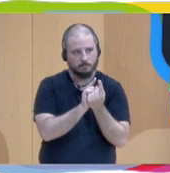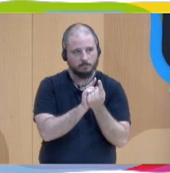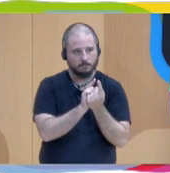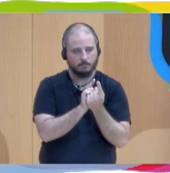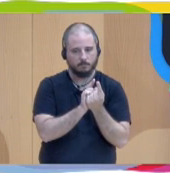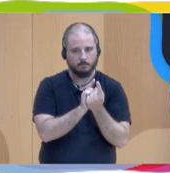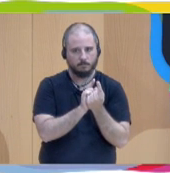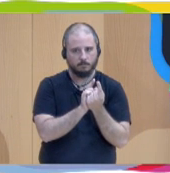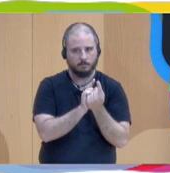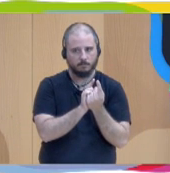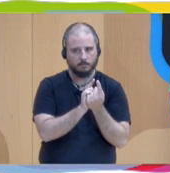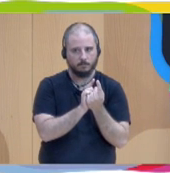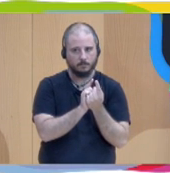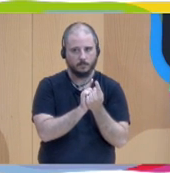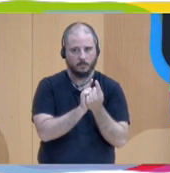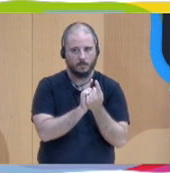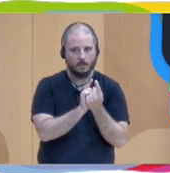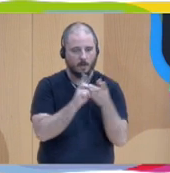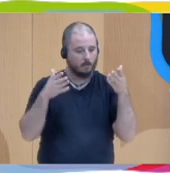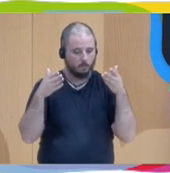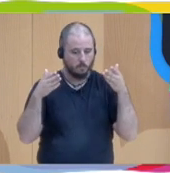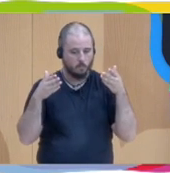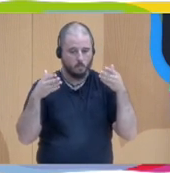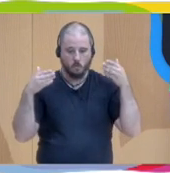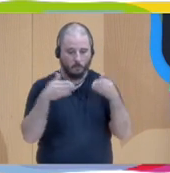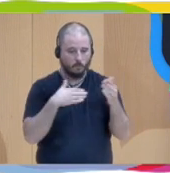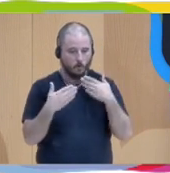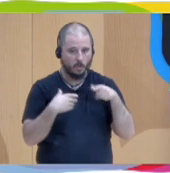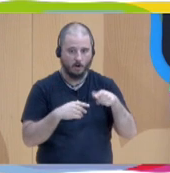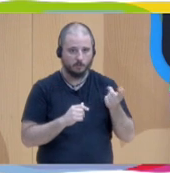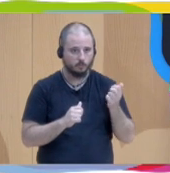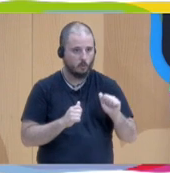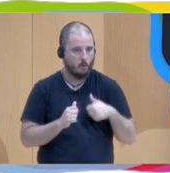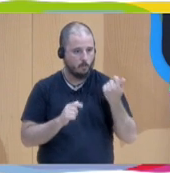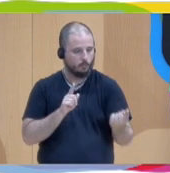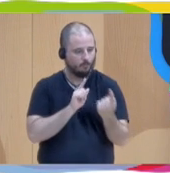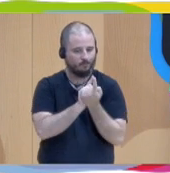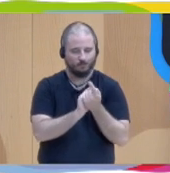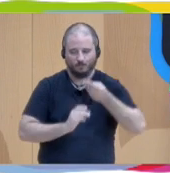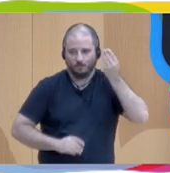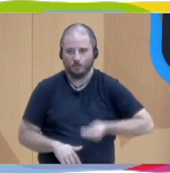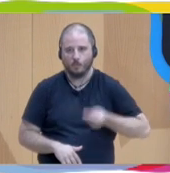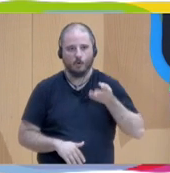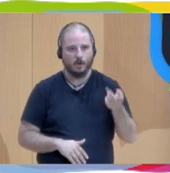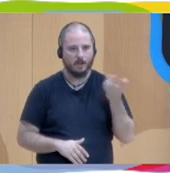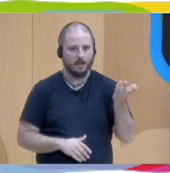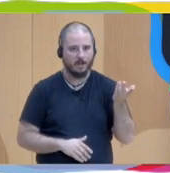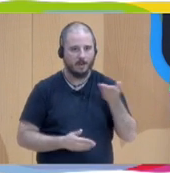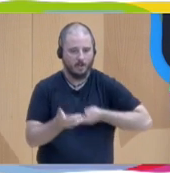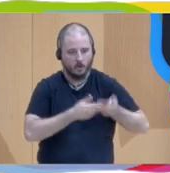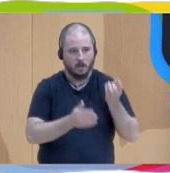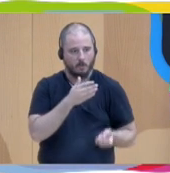enfoque dialógico es una oportunidad grandísima de confrontarse y de construir encima un pensiero